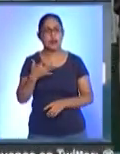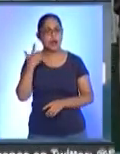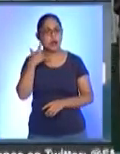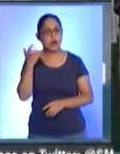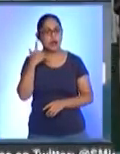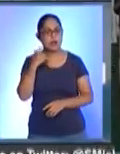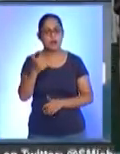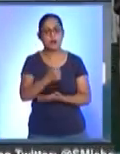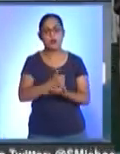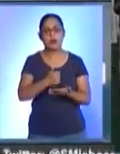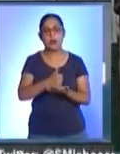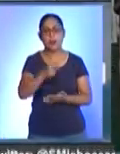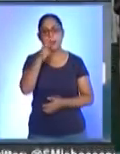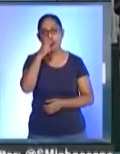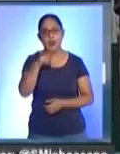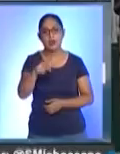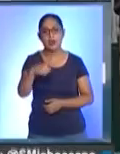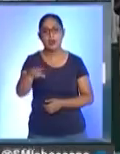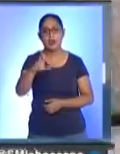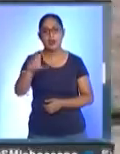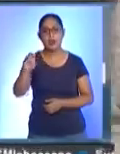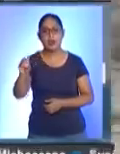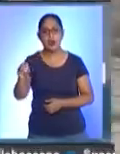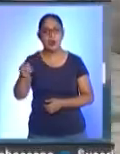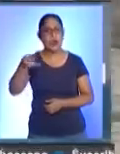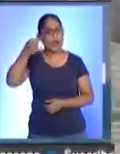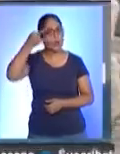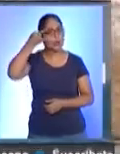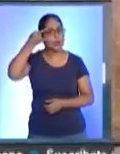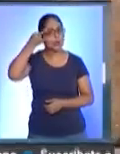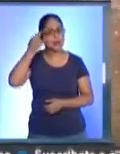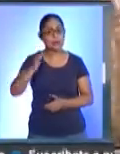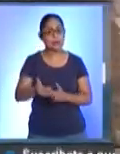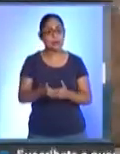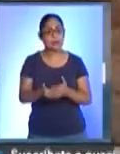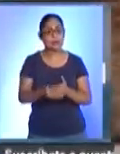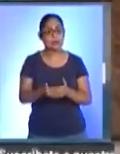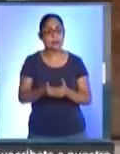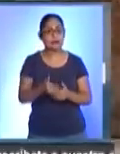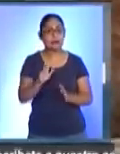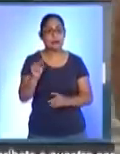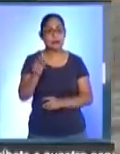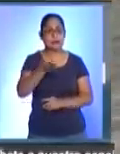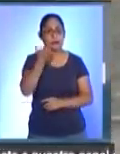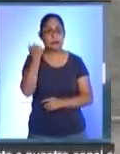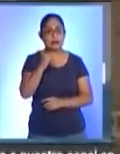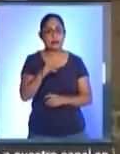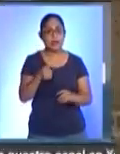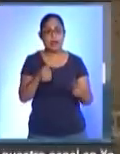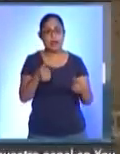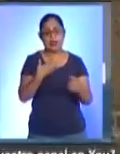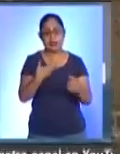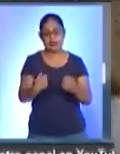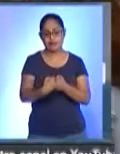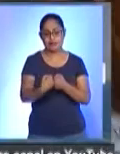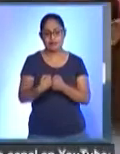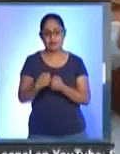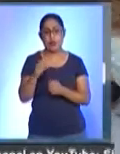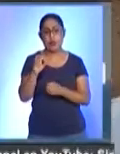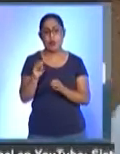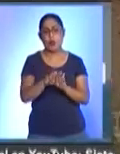Ciudad de México, Quintana Roo, Campeche, próximamente y espero me equivoque también los estados circunvecinos como Estado de México,